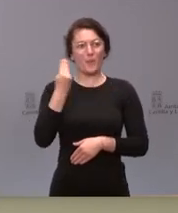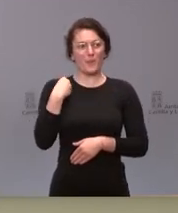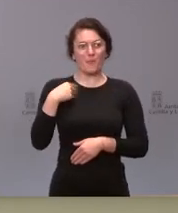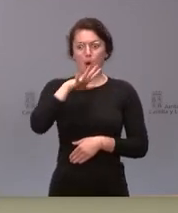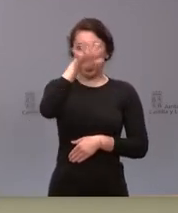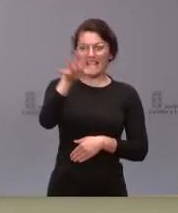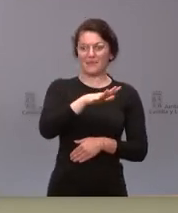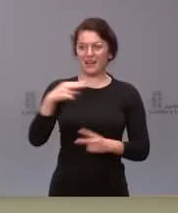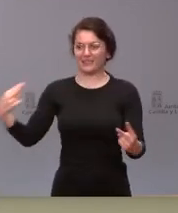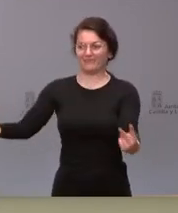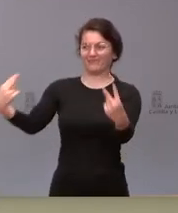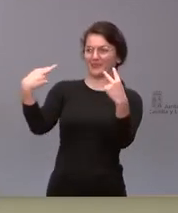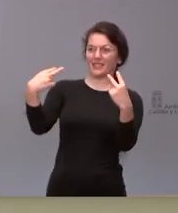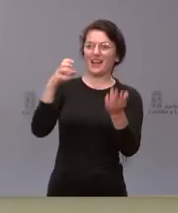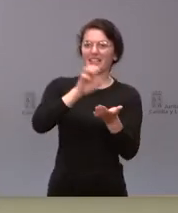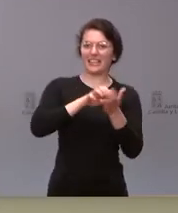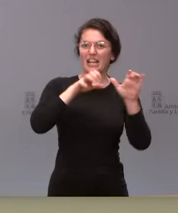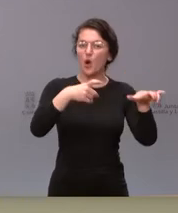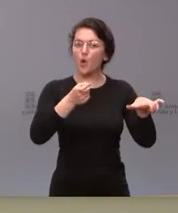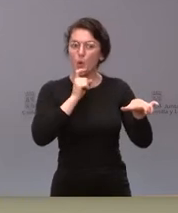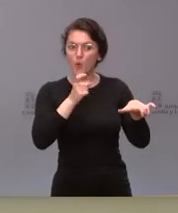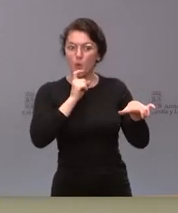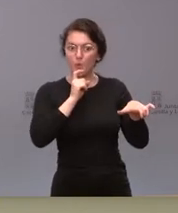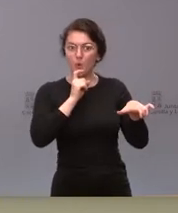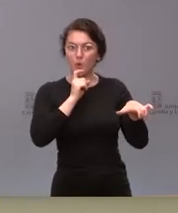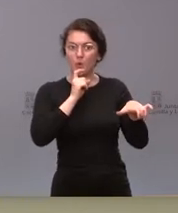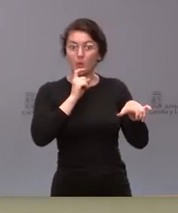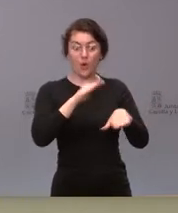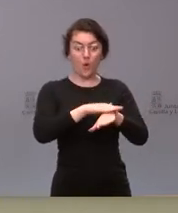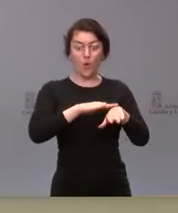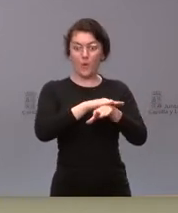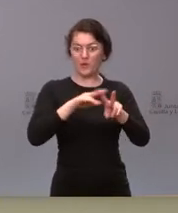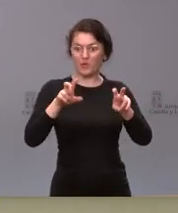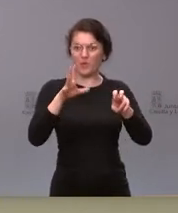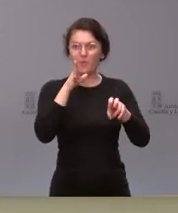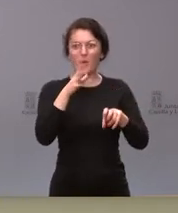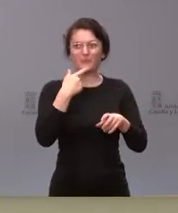proyectando de Castilla y León desde que se ha conformado el nuevo gobierno con estas polémicas